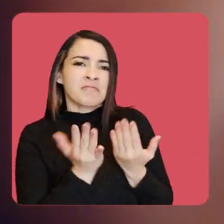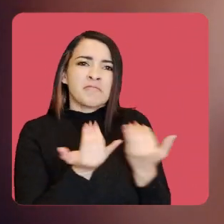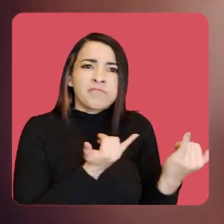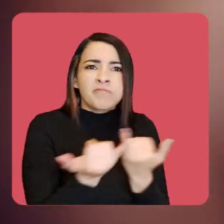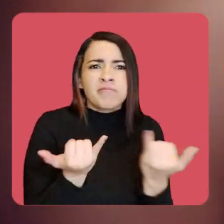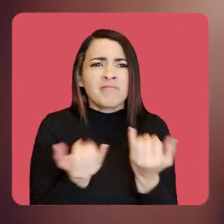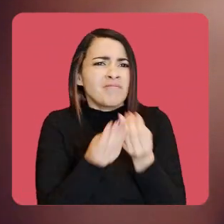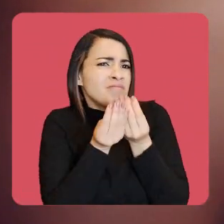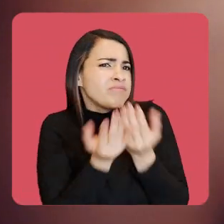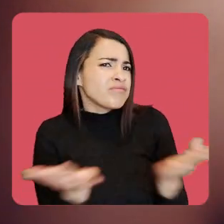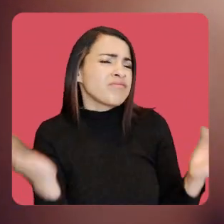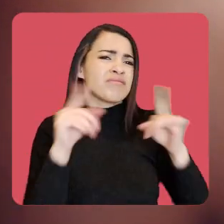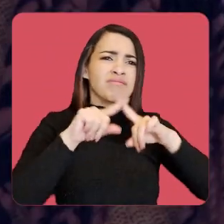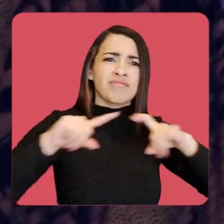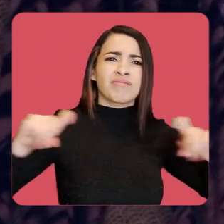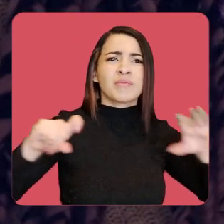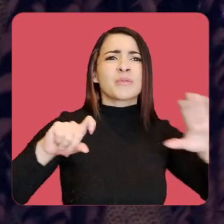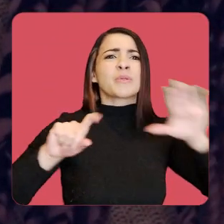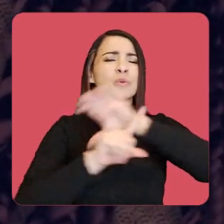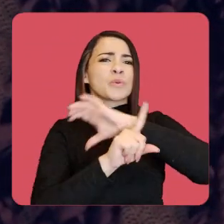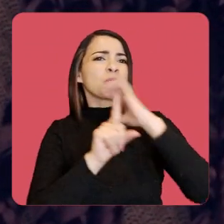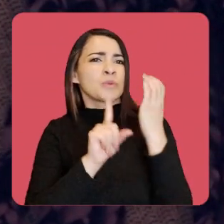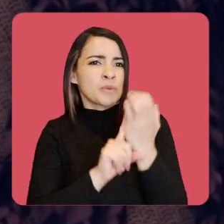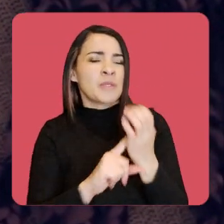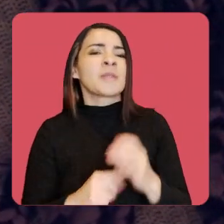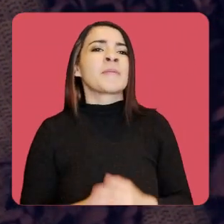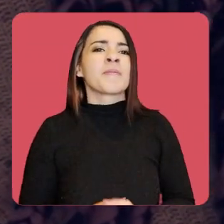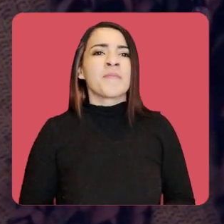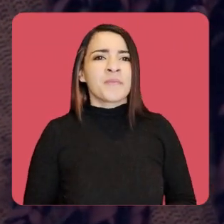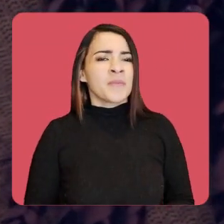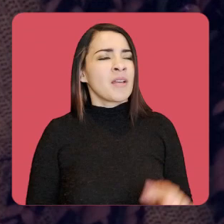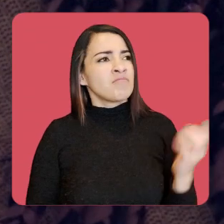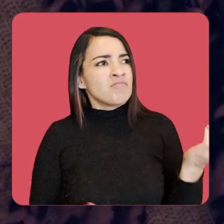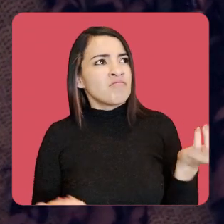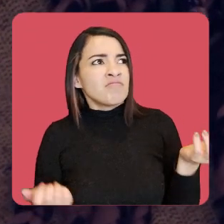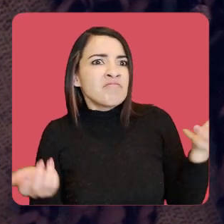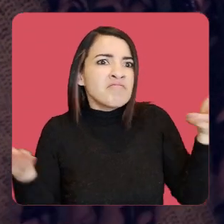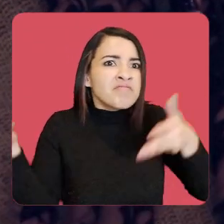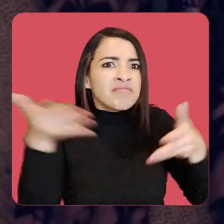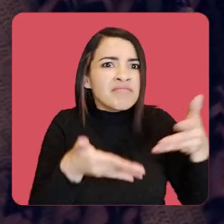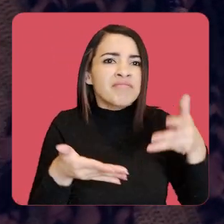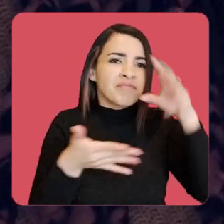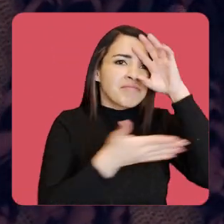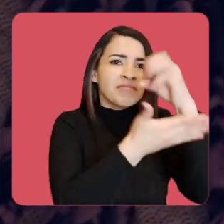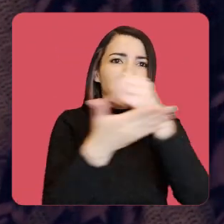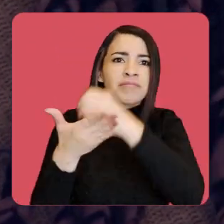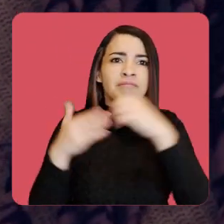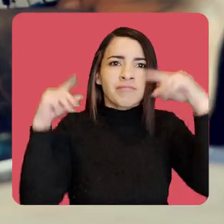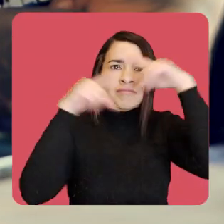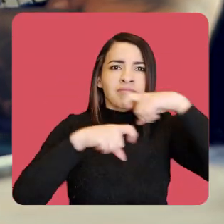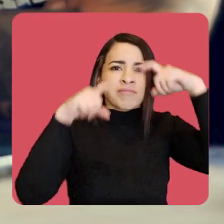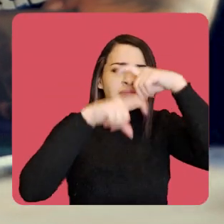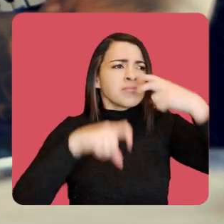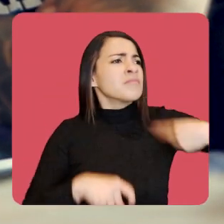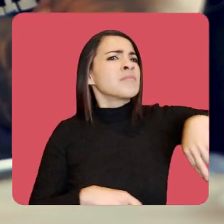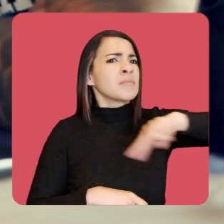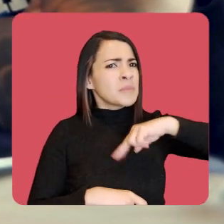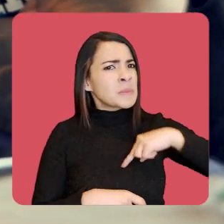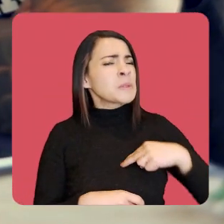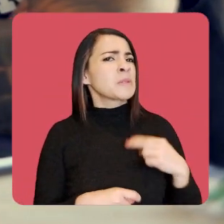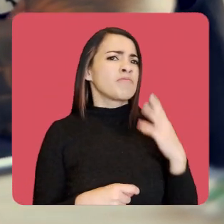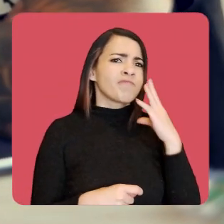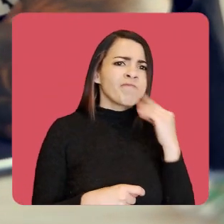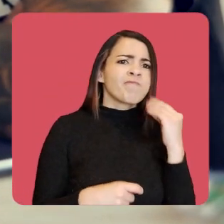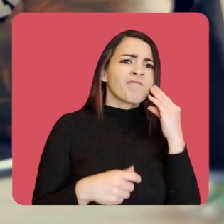diversidad en cambio a culturas, como estamos hablando de esas reflexiones y opiniones del conflicto armado, nosotros hemos vivido